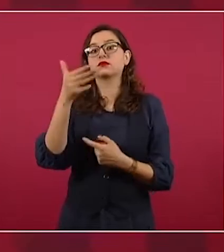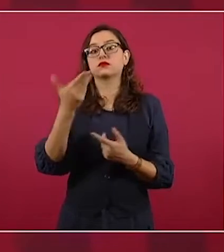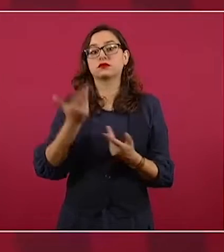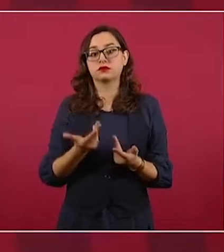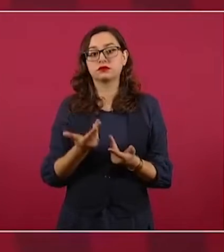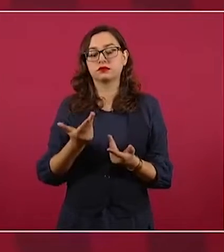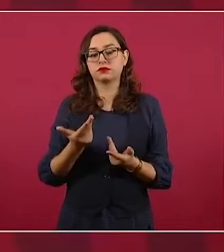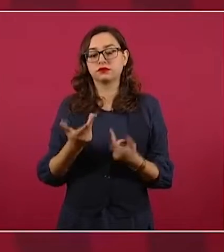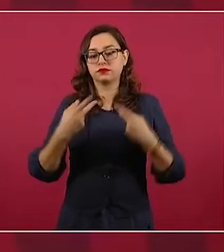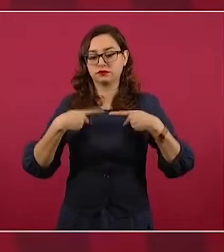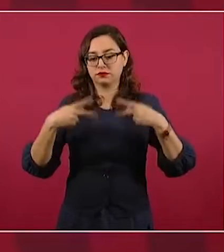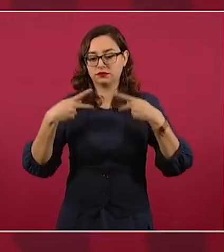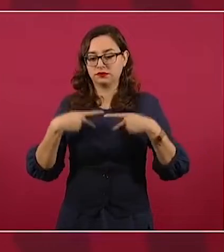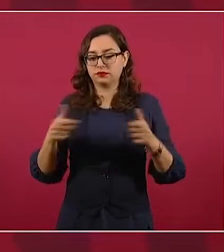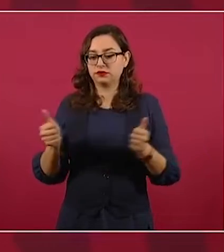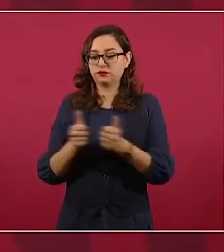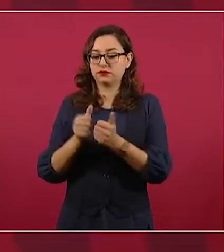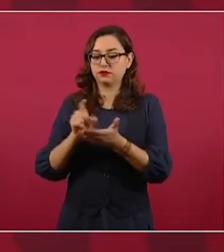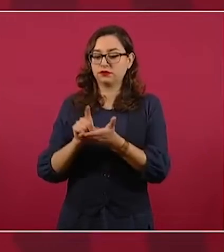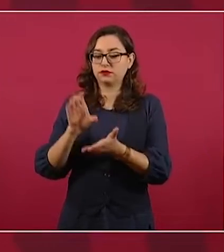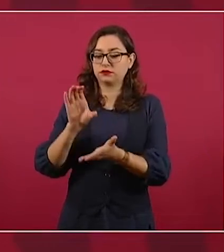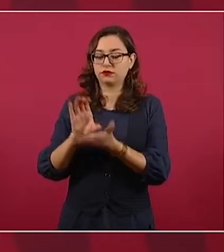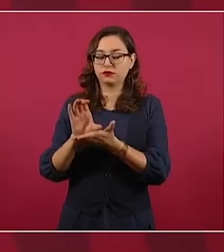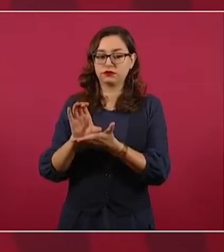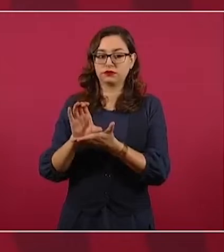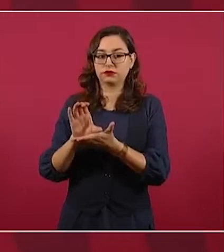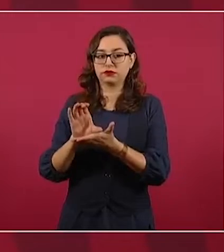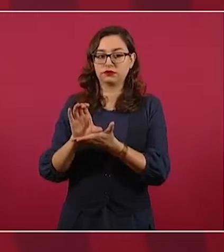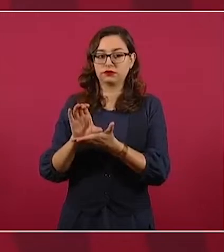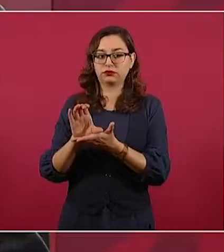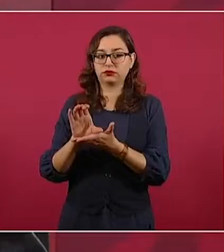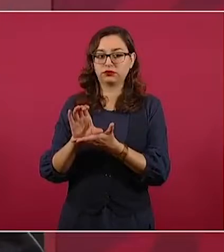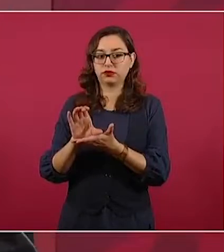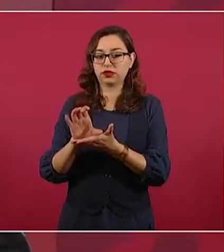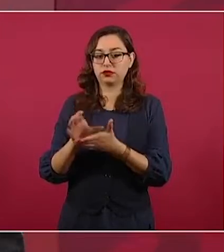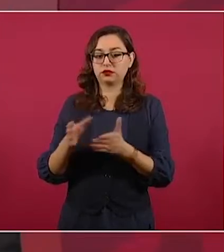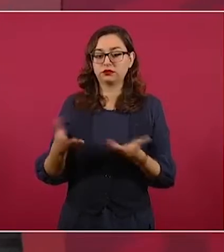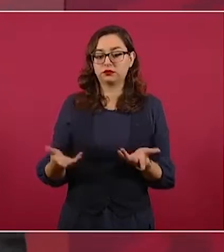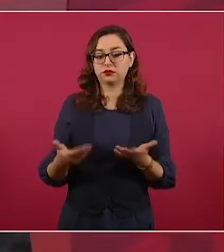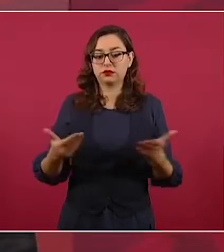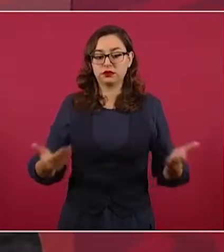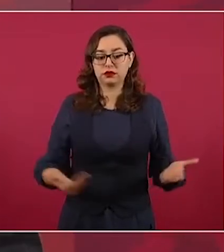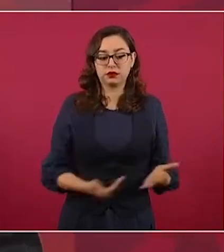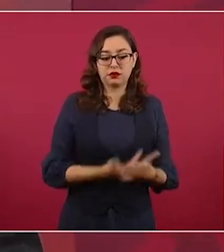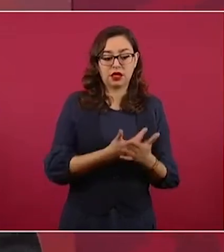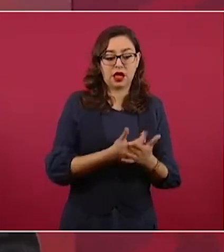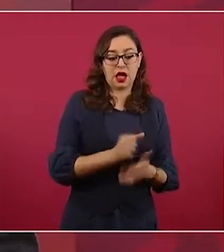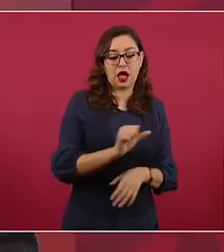la pensión para discapacidad llega hasta los 29 años.